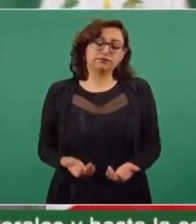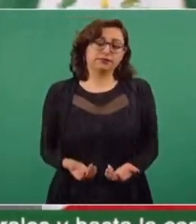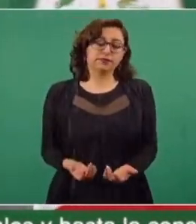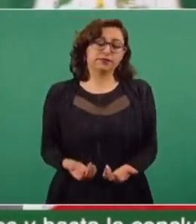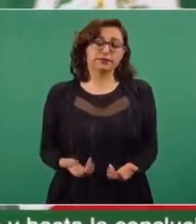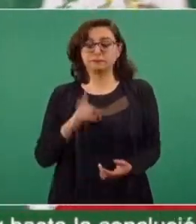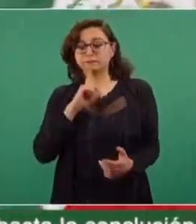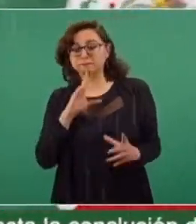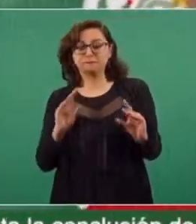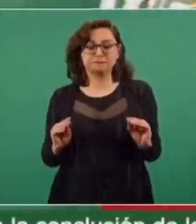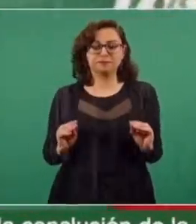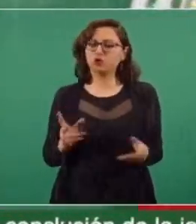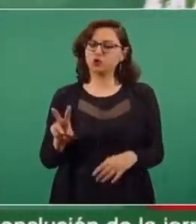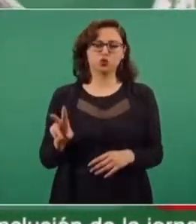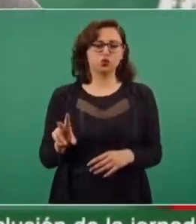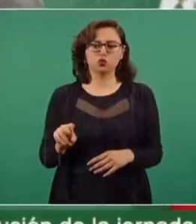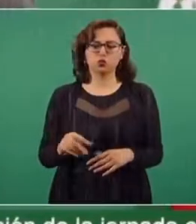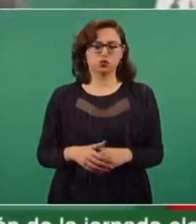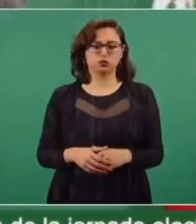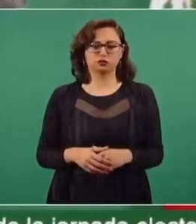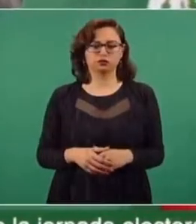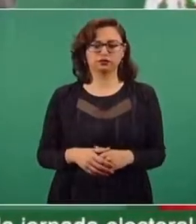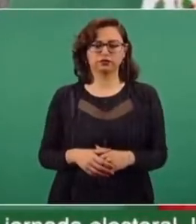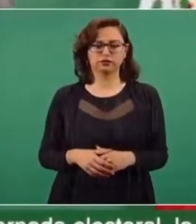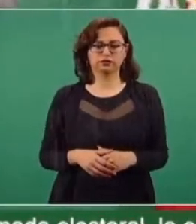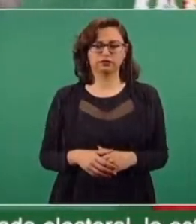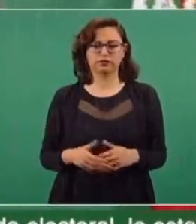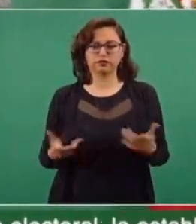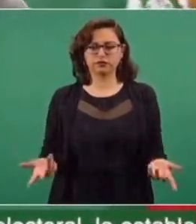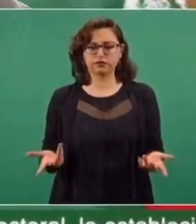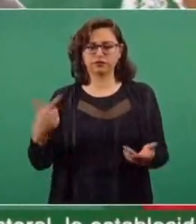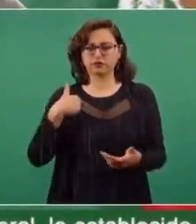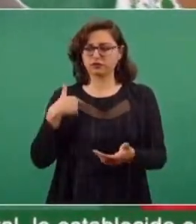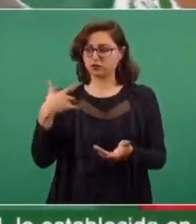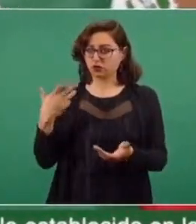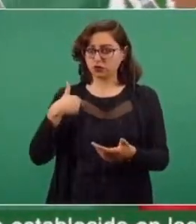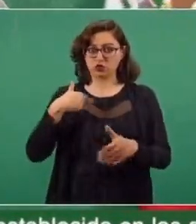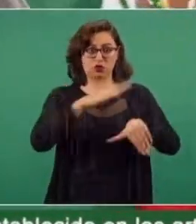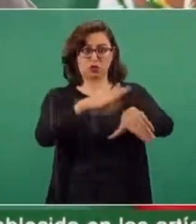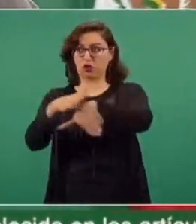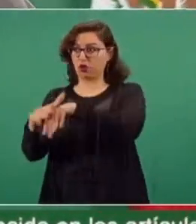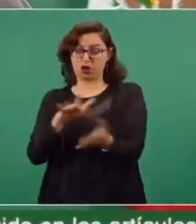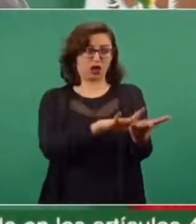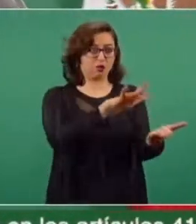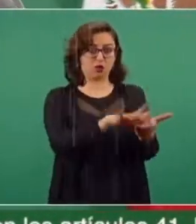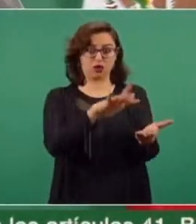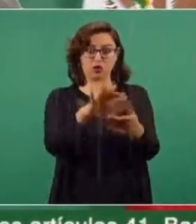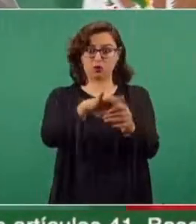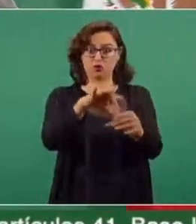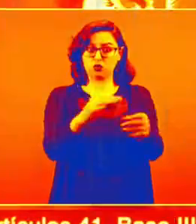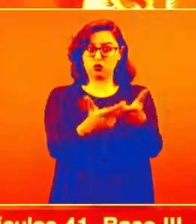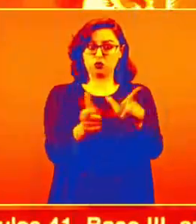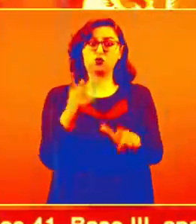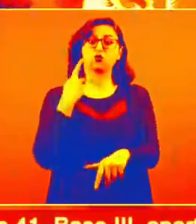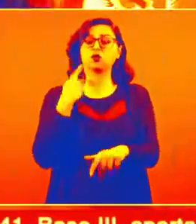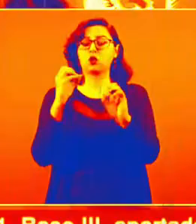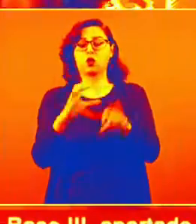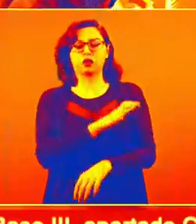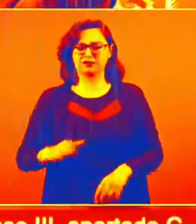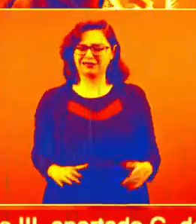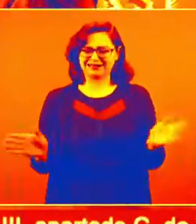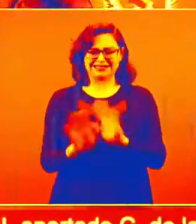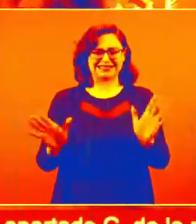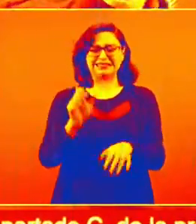callados. Esto no es estar pidiendo el voto por un partido, por un candidato. Mucho menos estar